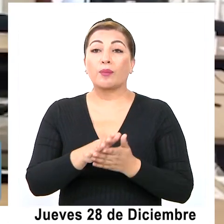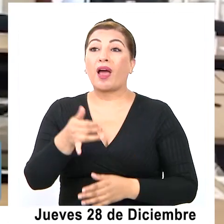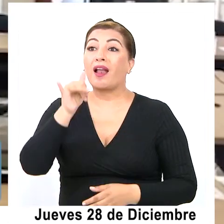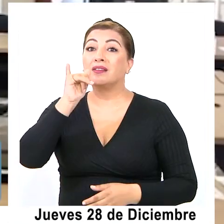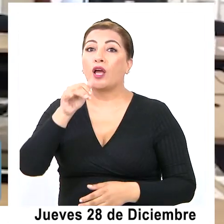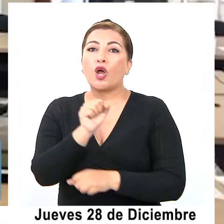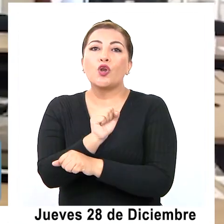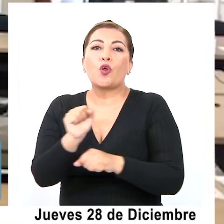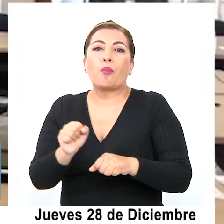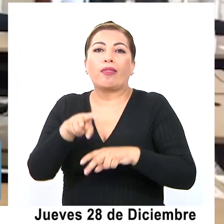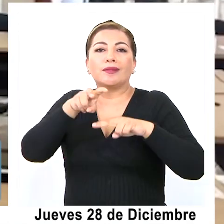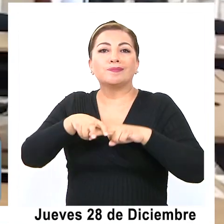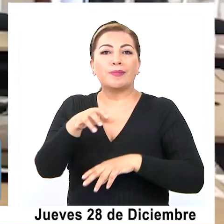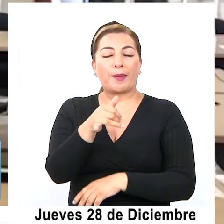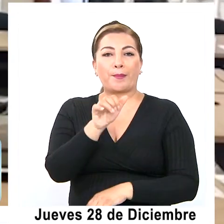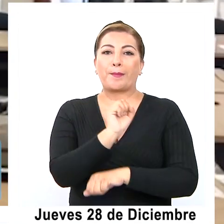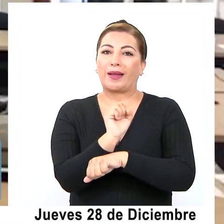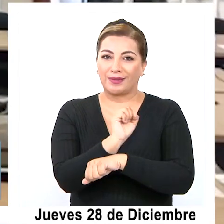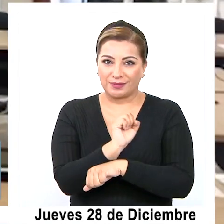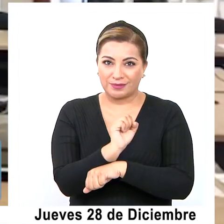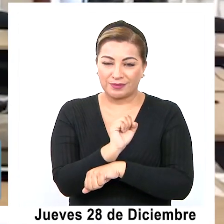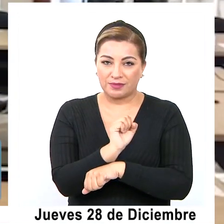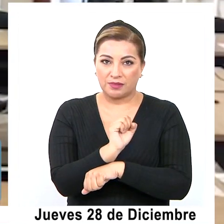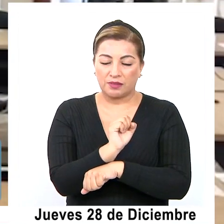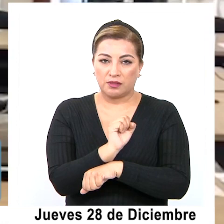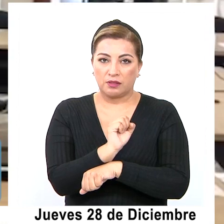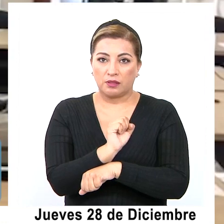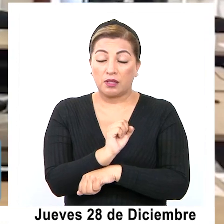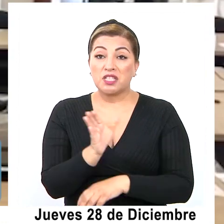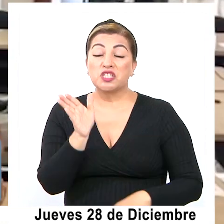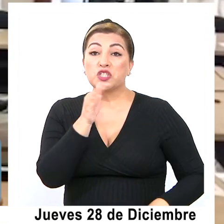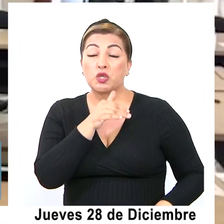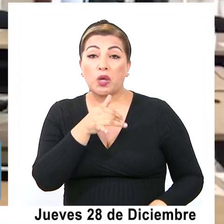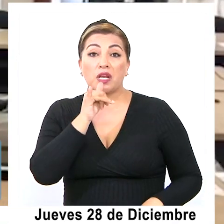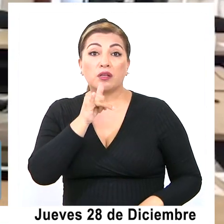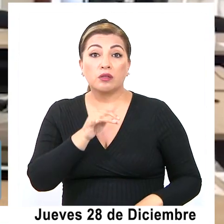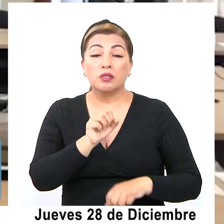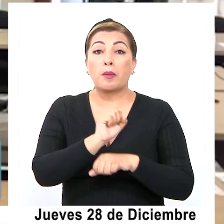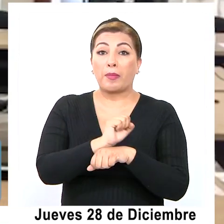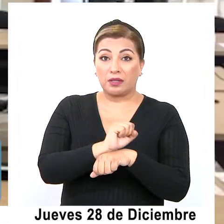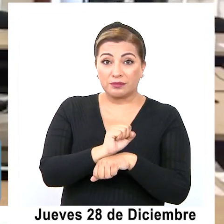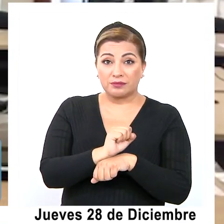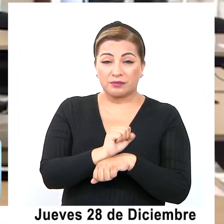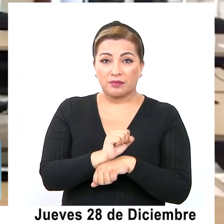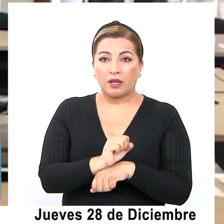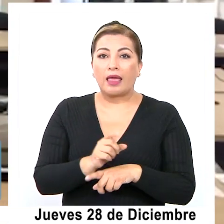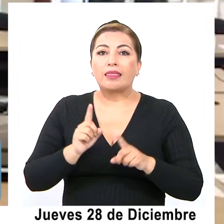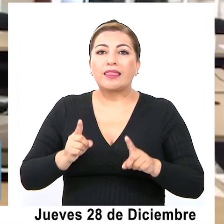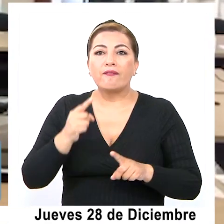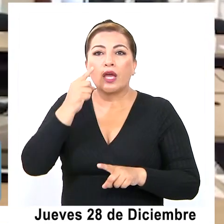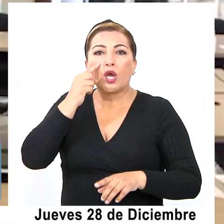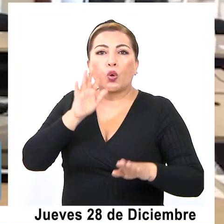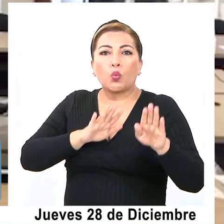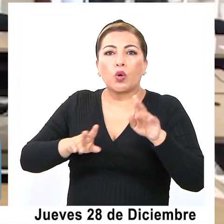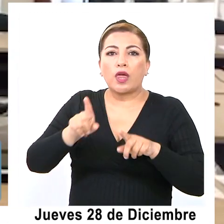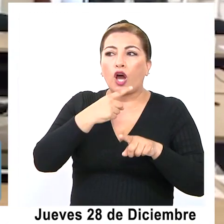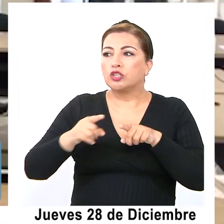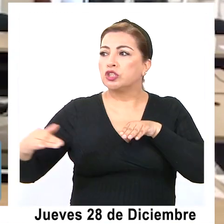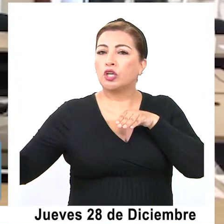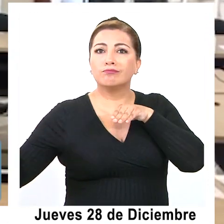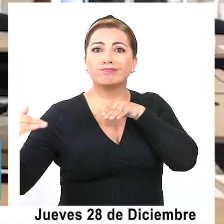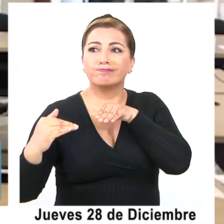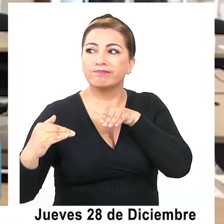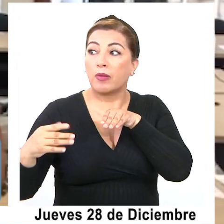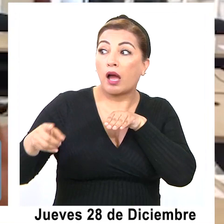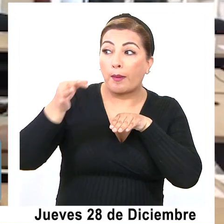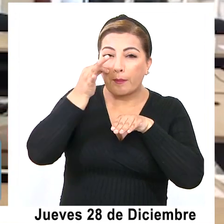no puede manejar bajo ninguna circunstancia. Y si no consume alcohol y va a manejar durante esa noche, tenga un manejo muy a la defensiva porque nunca